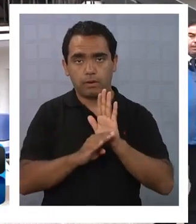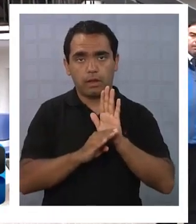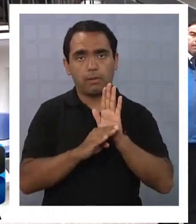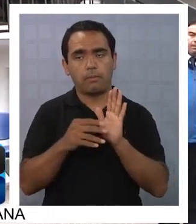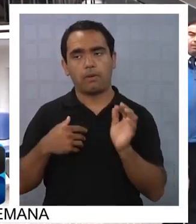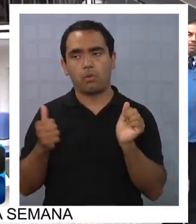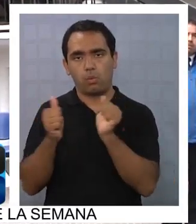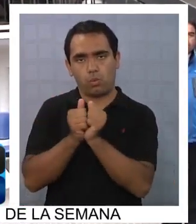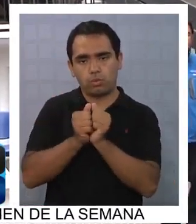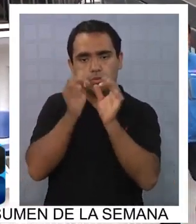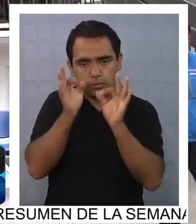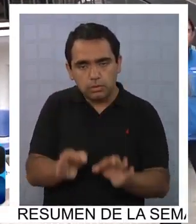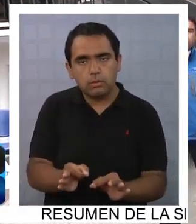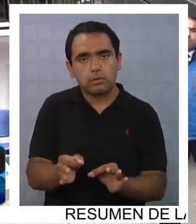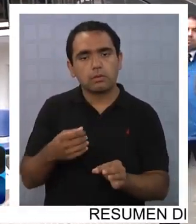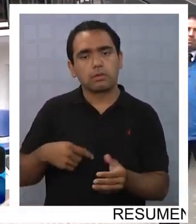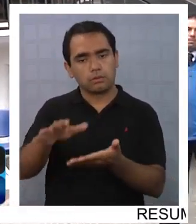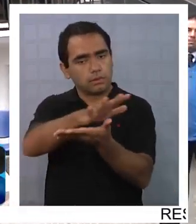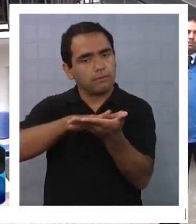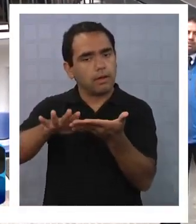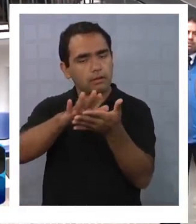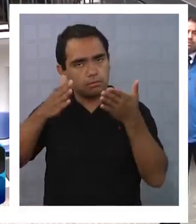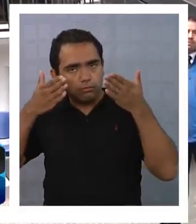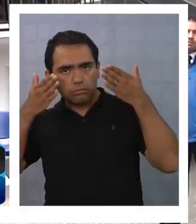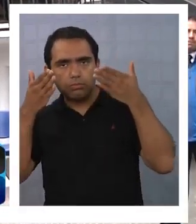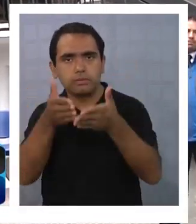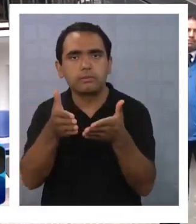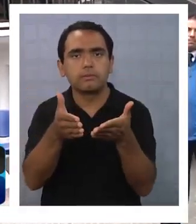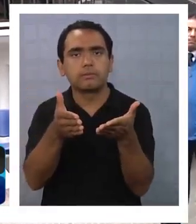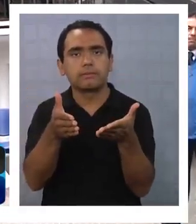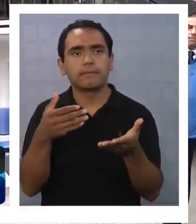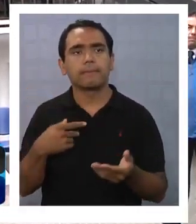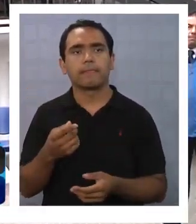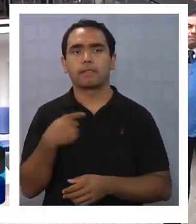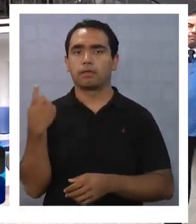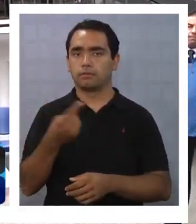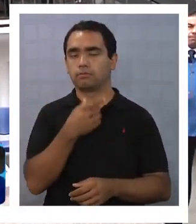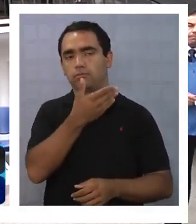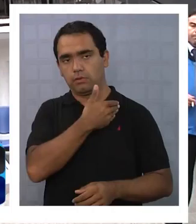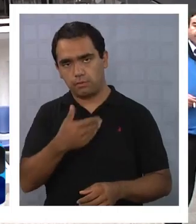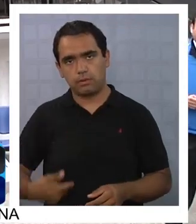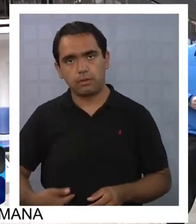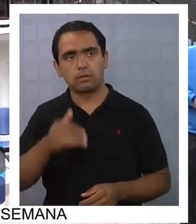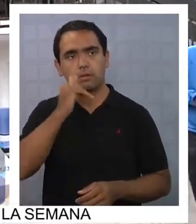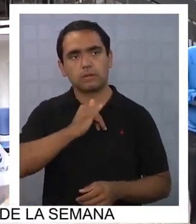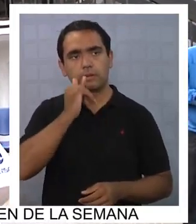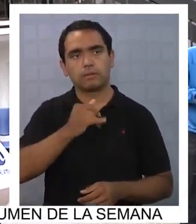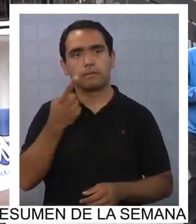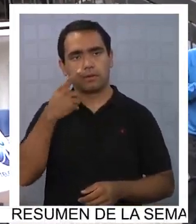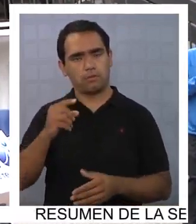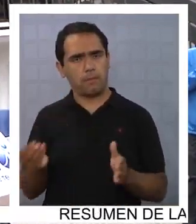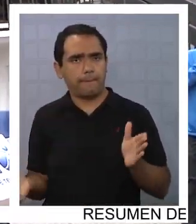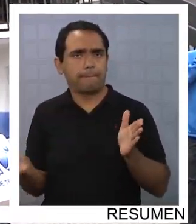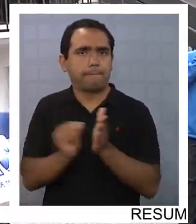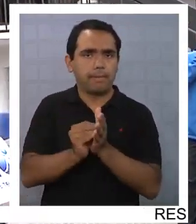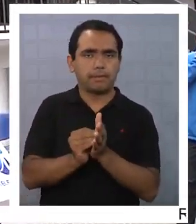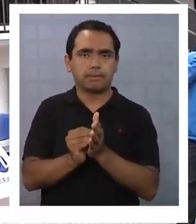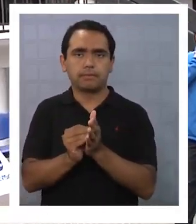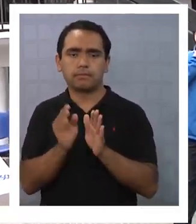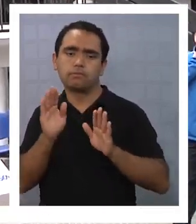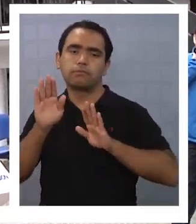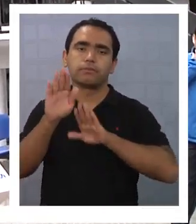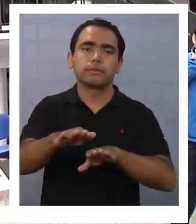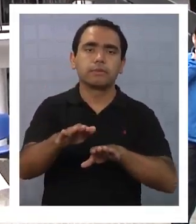Seguros, poder intervenir esos barrios, ya lo estamos haciendo desde la Gobernación Provincial de Iquique, pero reforzar esa intervención